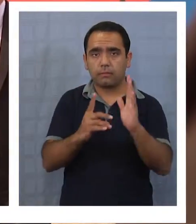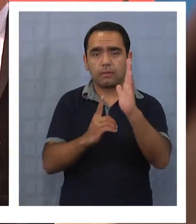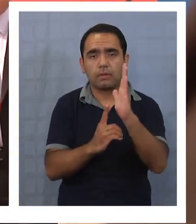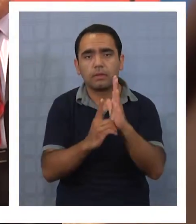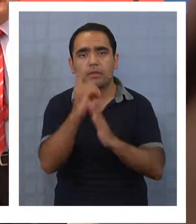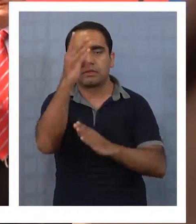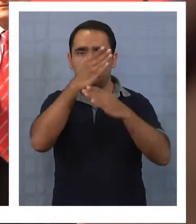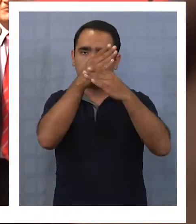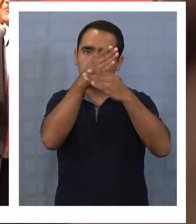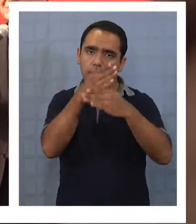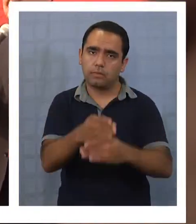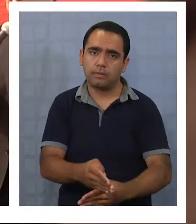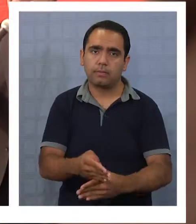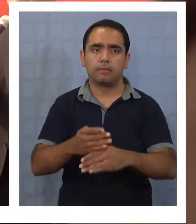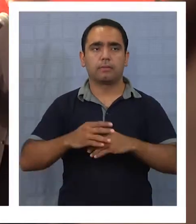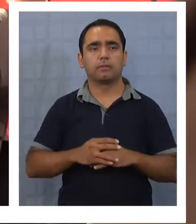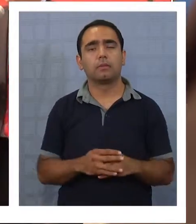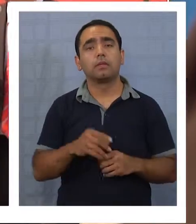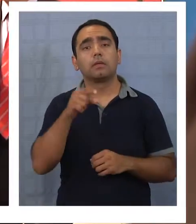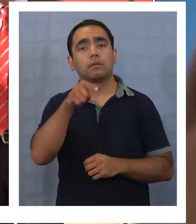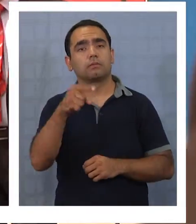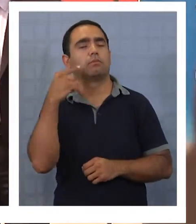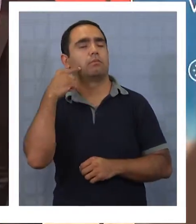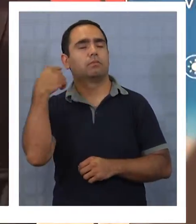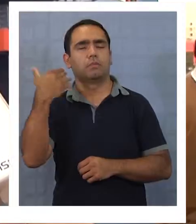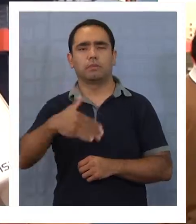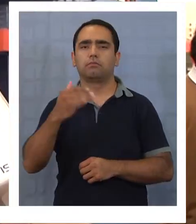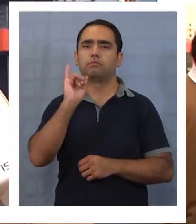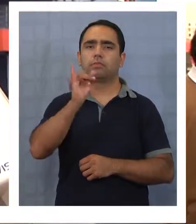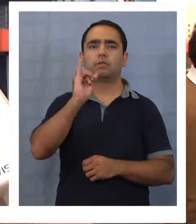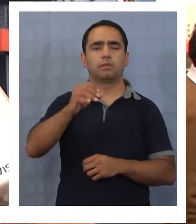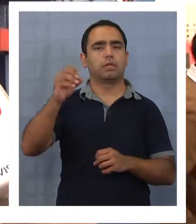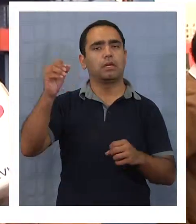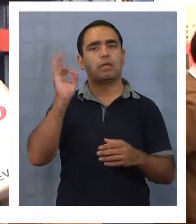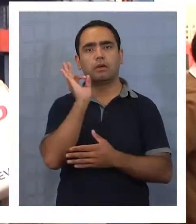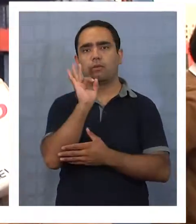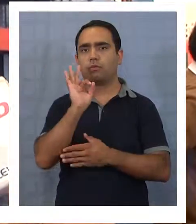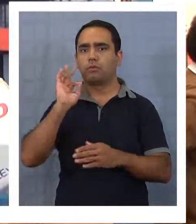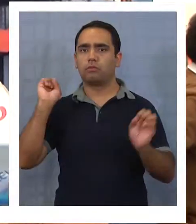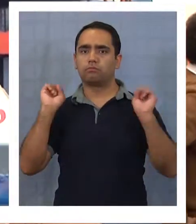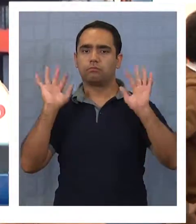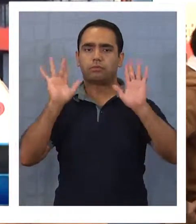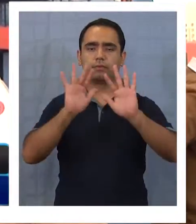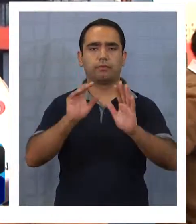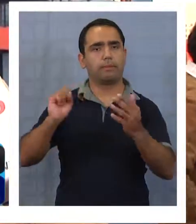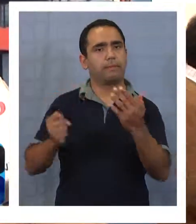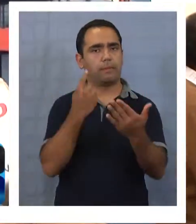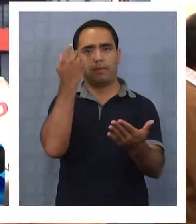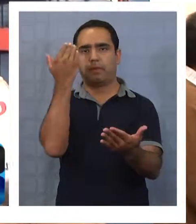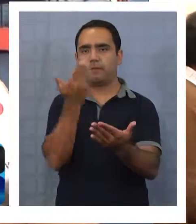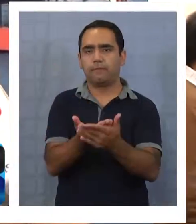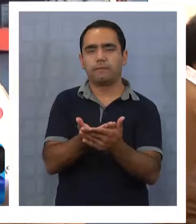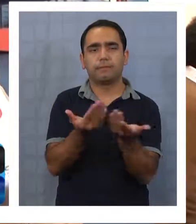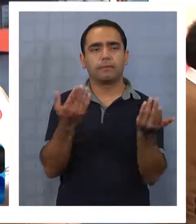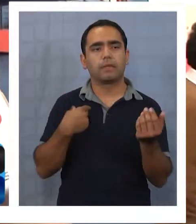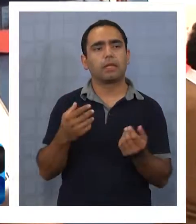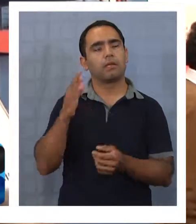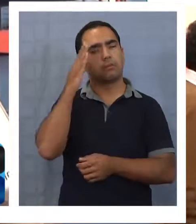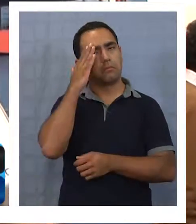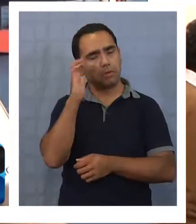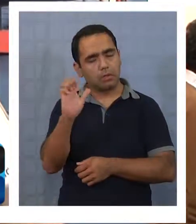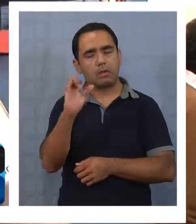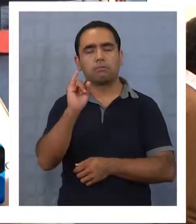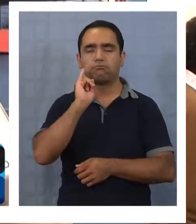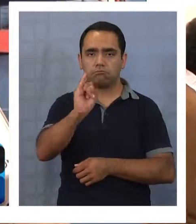alcanzar un desarrollo sustentable. Es un hito en la región, efectivamente, como lo ha mencionado el Cerem y como lo ha mencionado el director del CER.